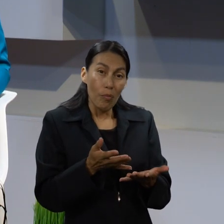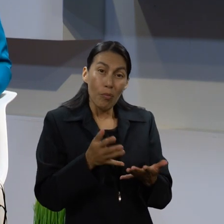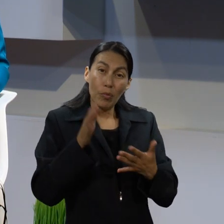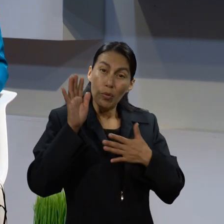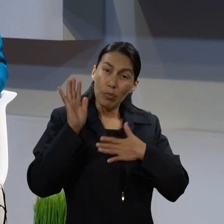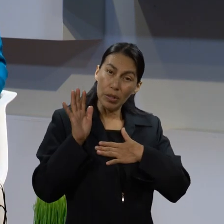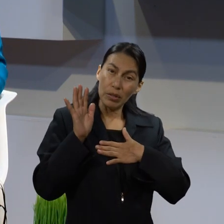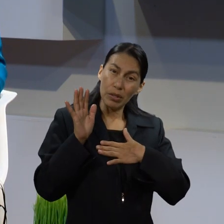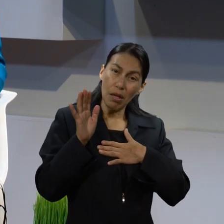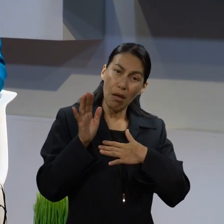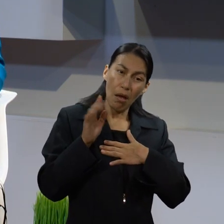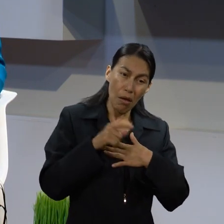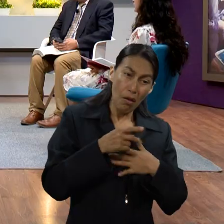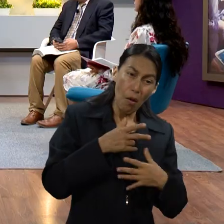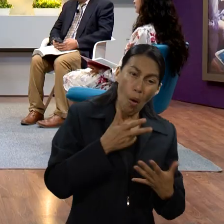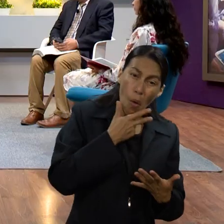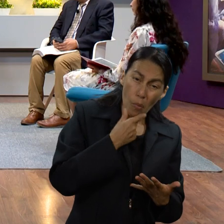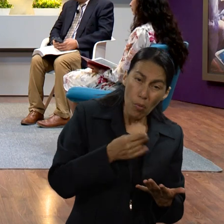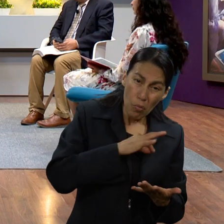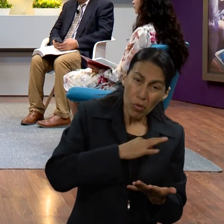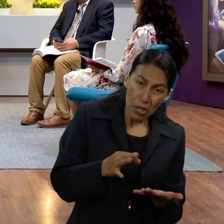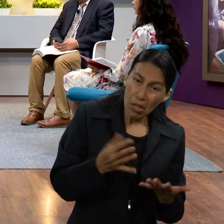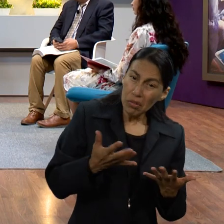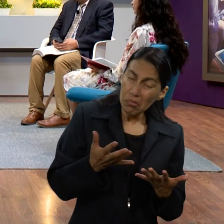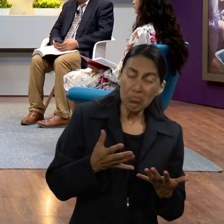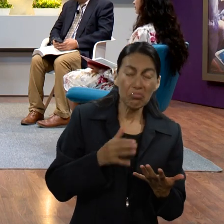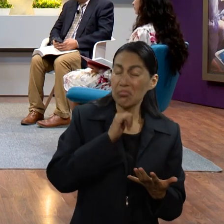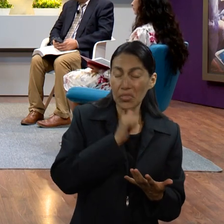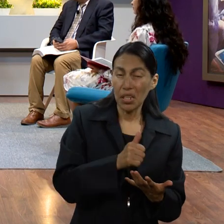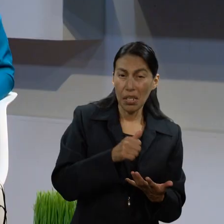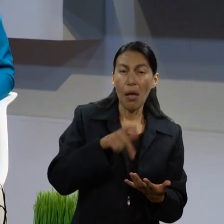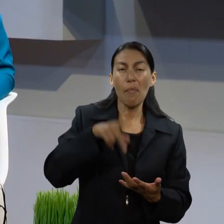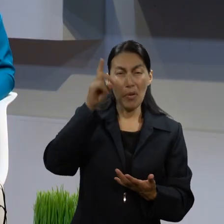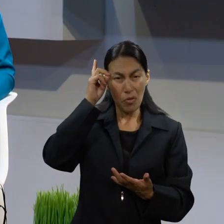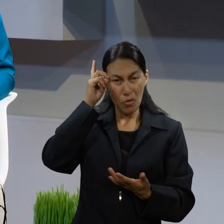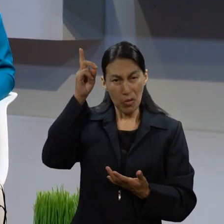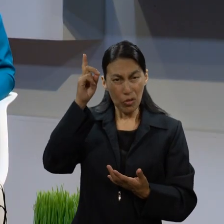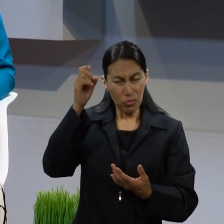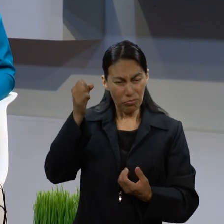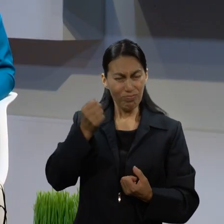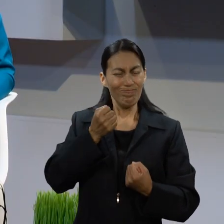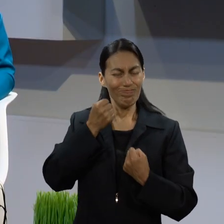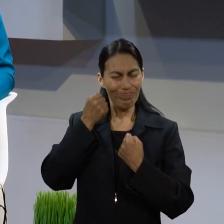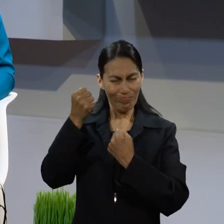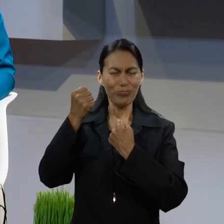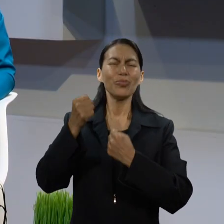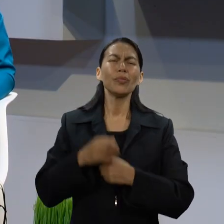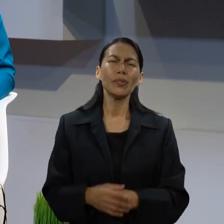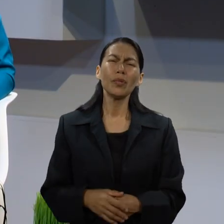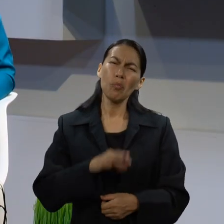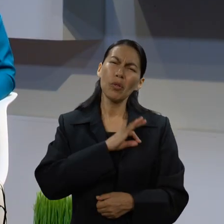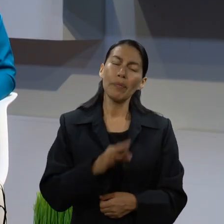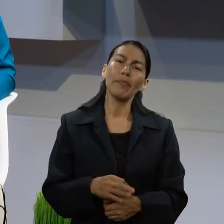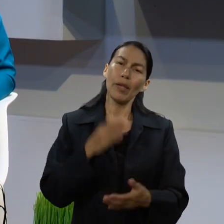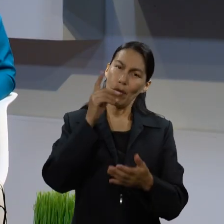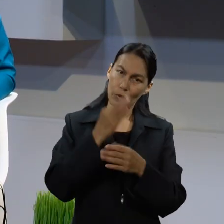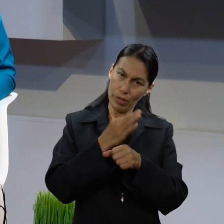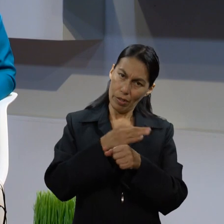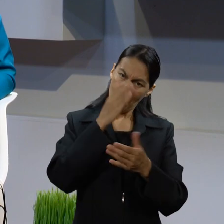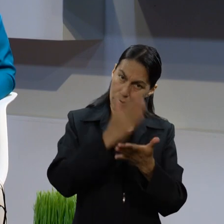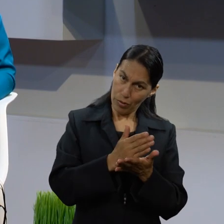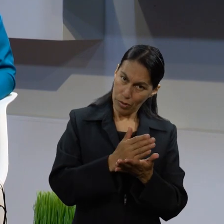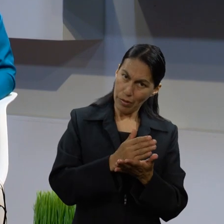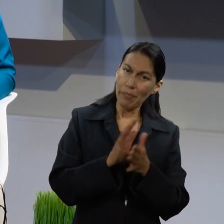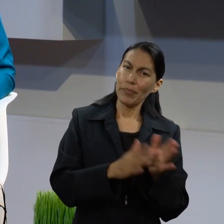donde no habían posibilidades humanas para que esto fuera posible. Sin embargo, vamos a hacer una pausa en este